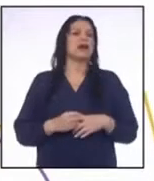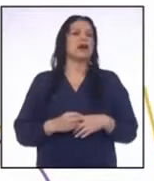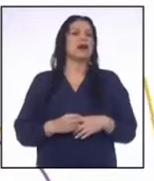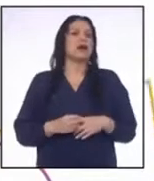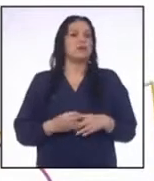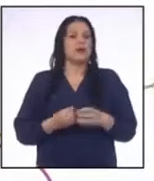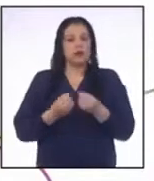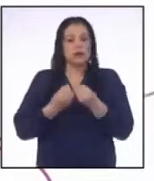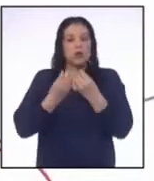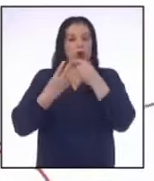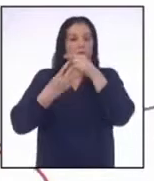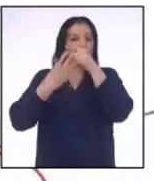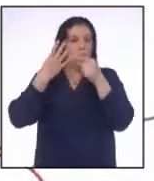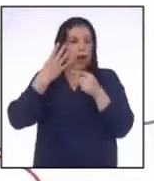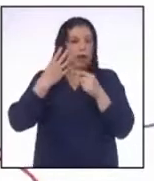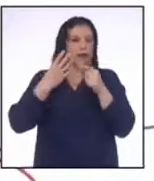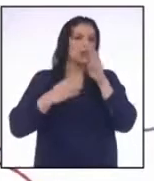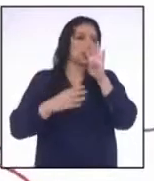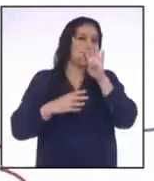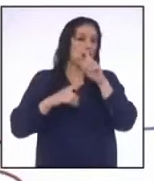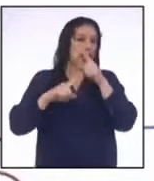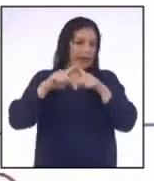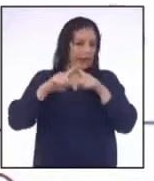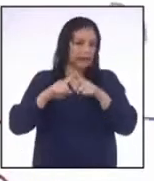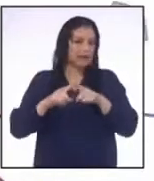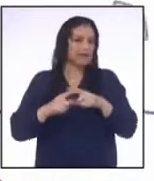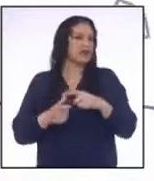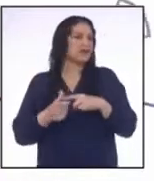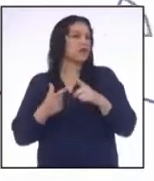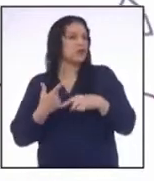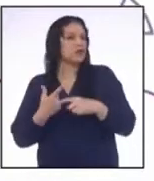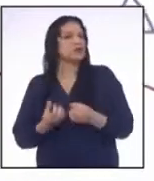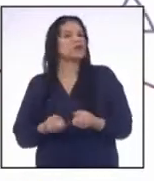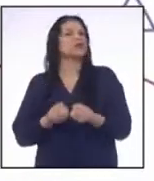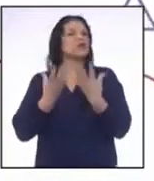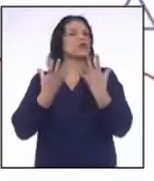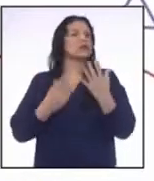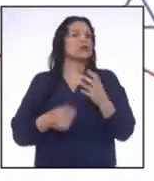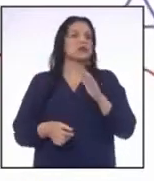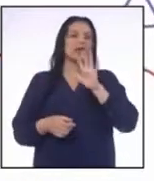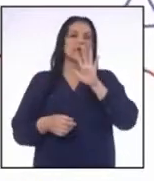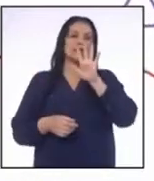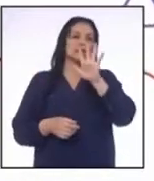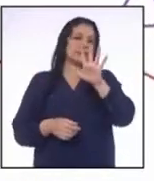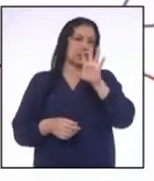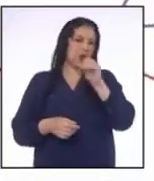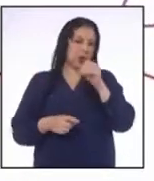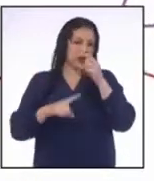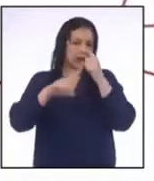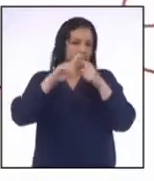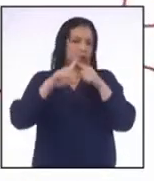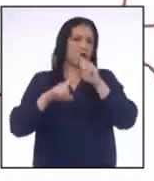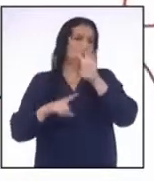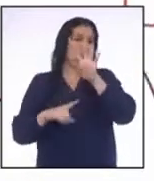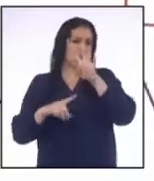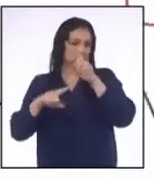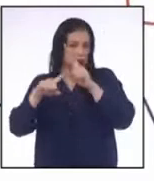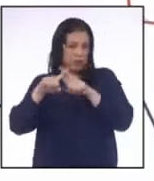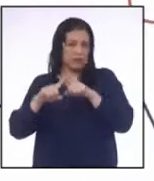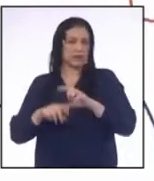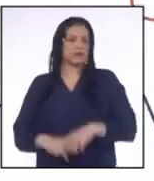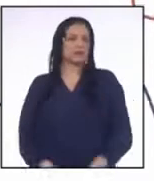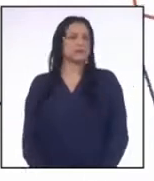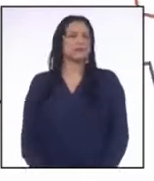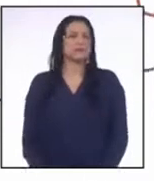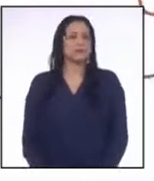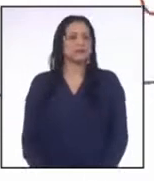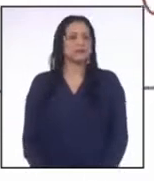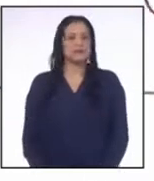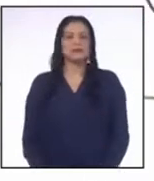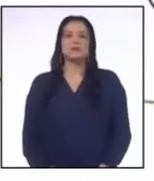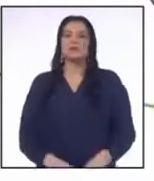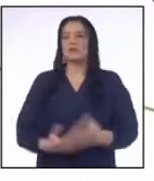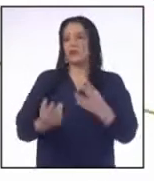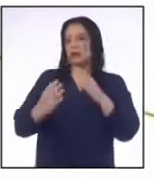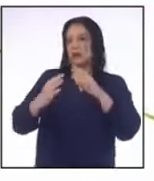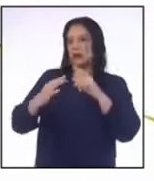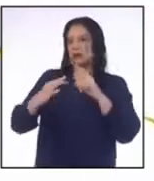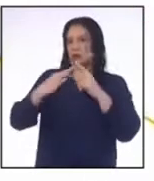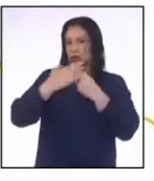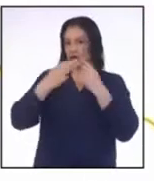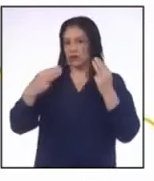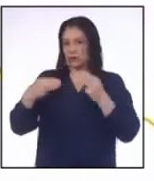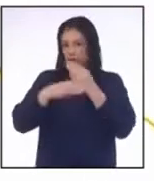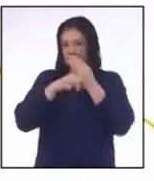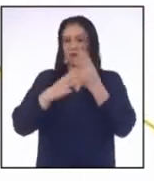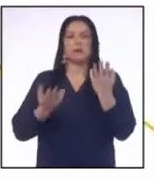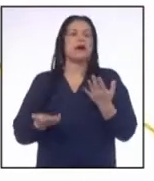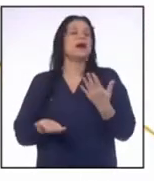cantidad que tengo es 4X Entonces en este caso el monto será 50 por 4X soles En el problema que estamos resolviendo